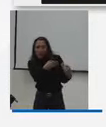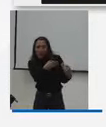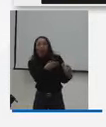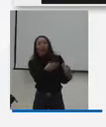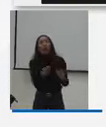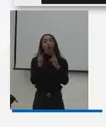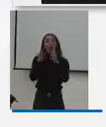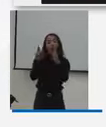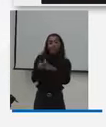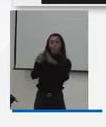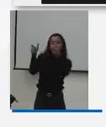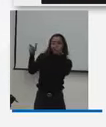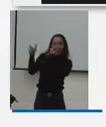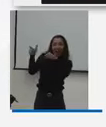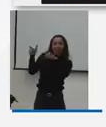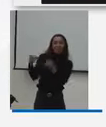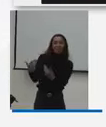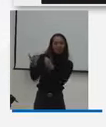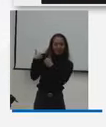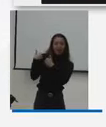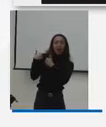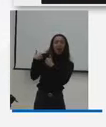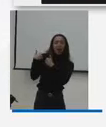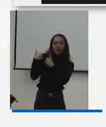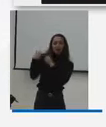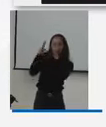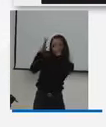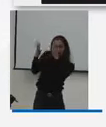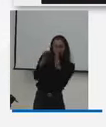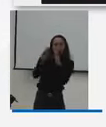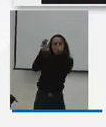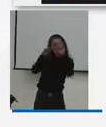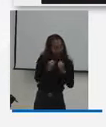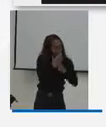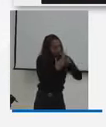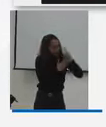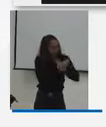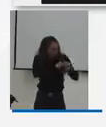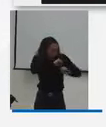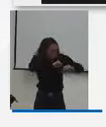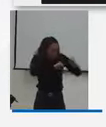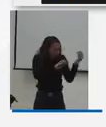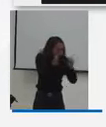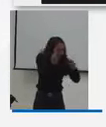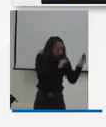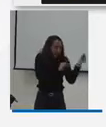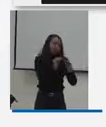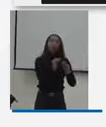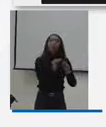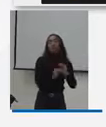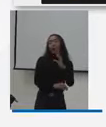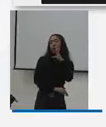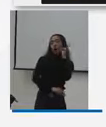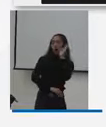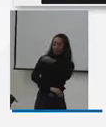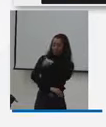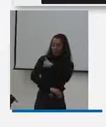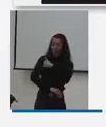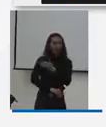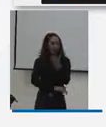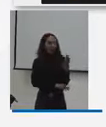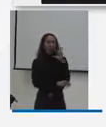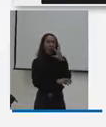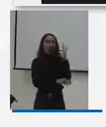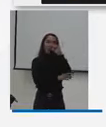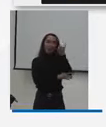no lo hemos podido lograr a cabo. Espero con mucho optimismo, señor ministro y doctor Juan Diego, que en